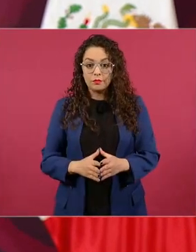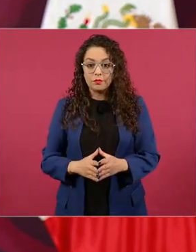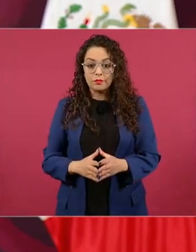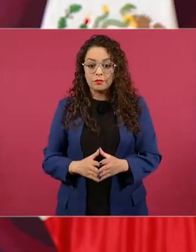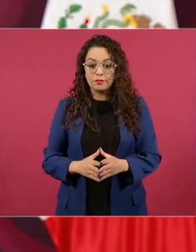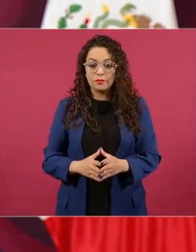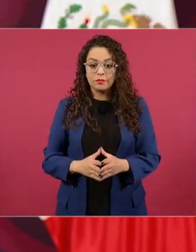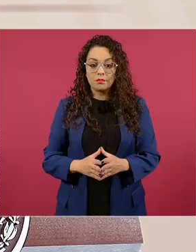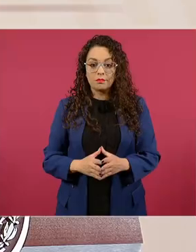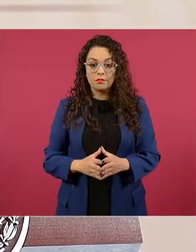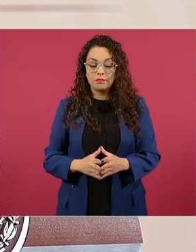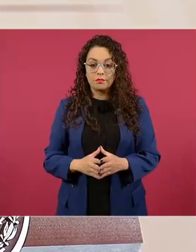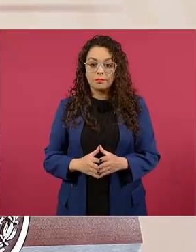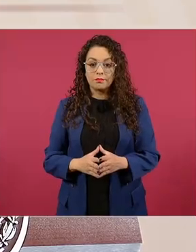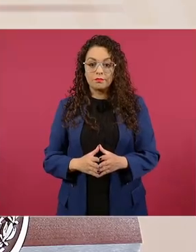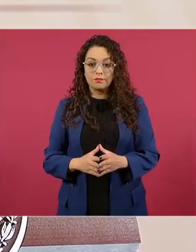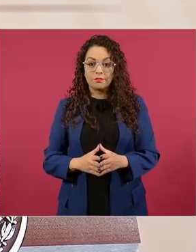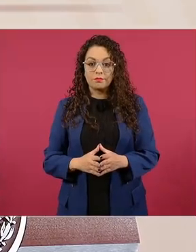en la gente